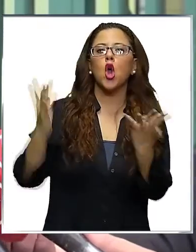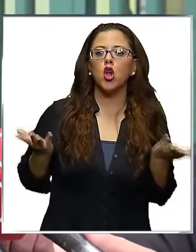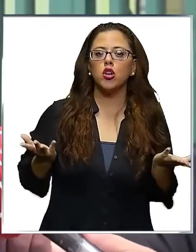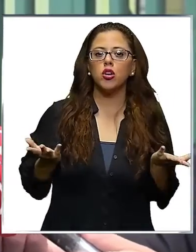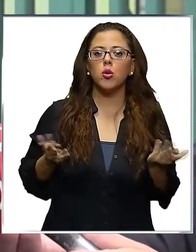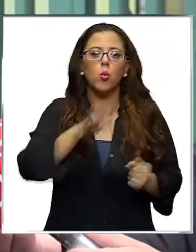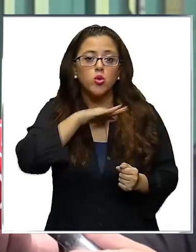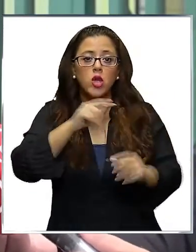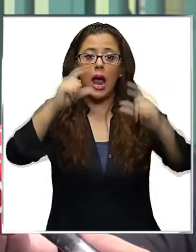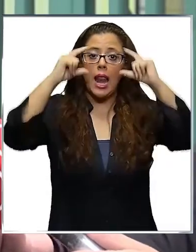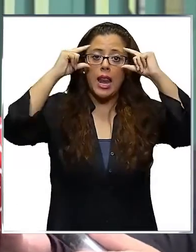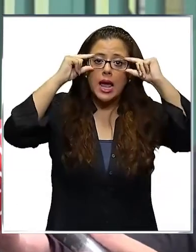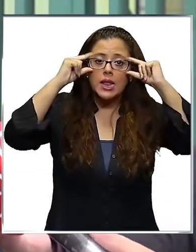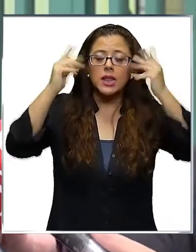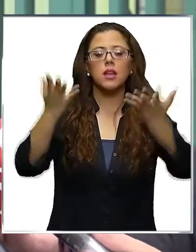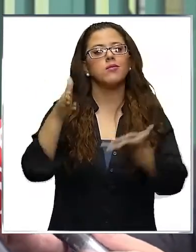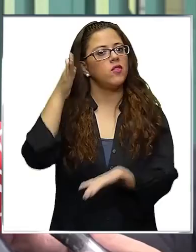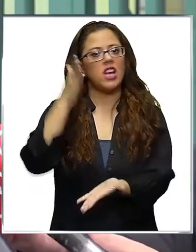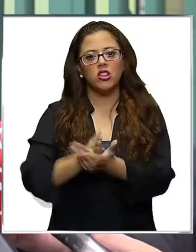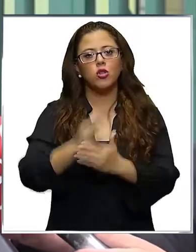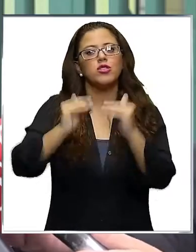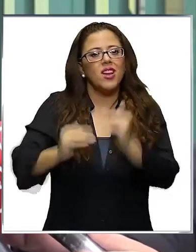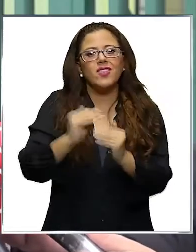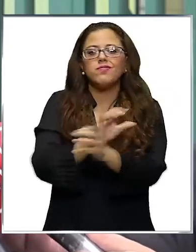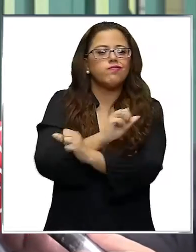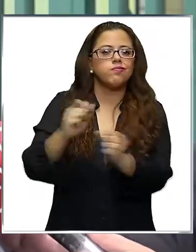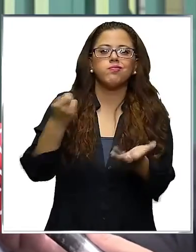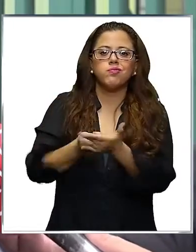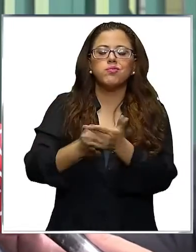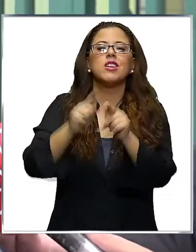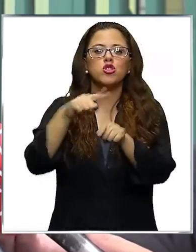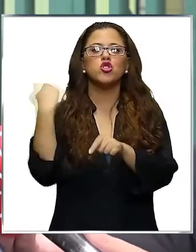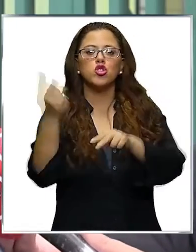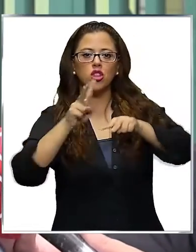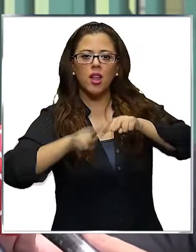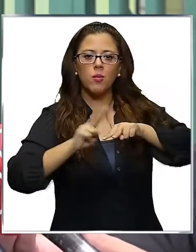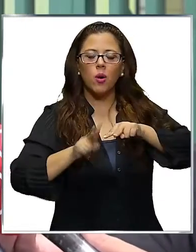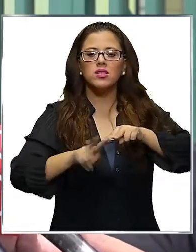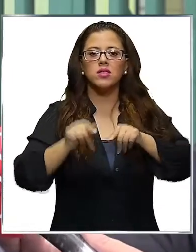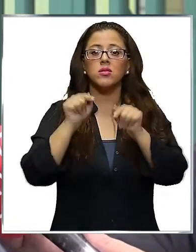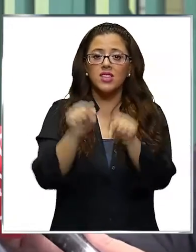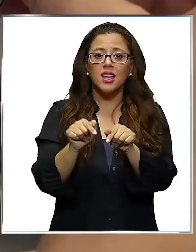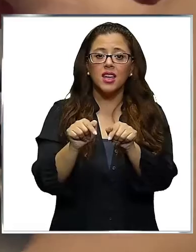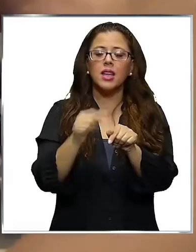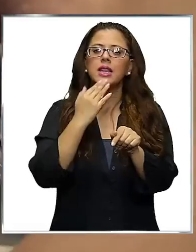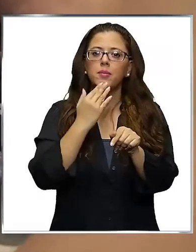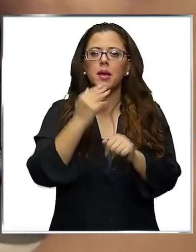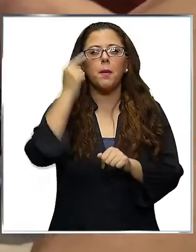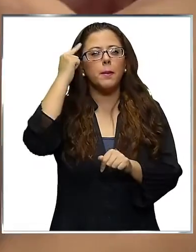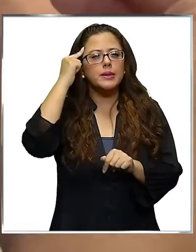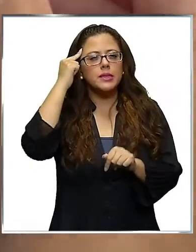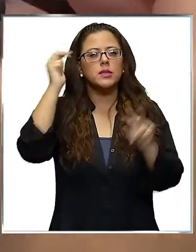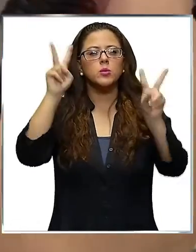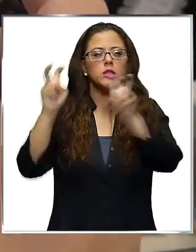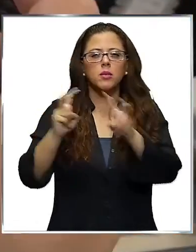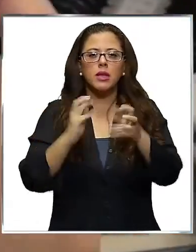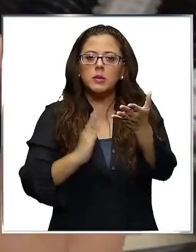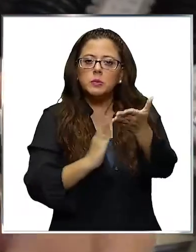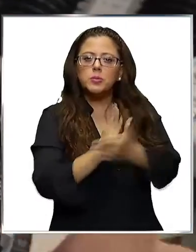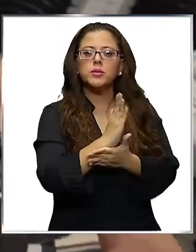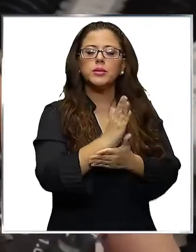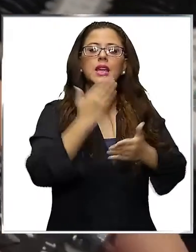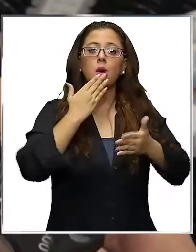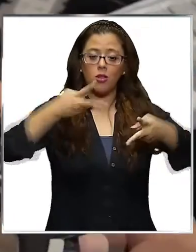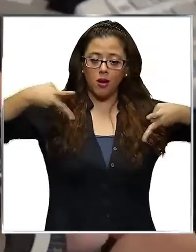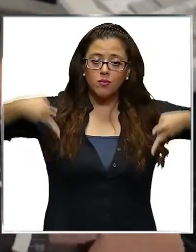lentes, son obligatorios y muchas veces están fuera de nuestros alcances. Así que es parte de lo que estamos haciendo y calculamos que la puerta en